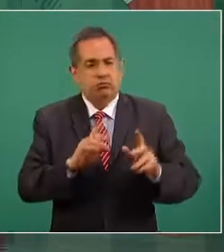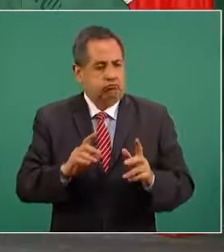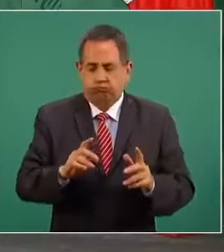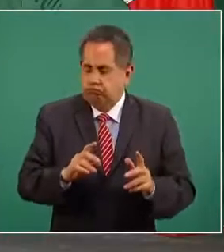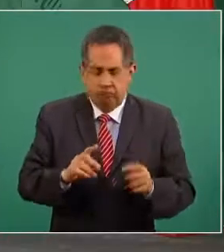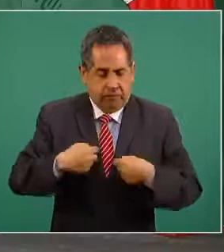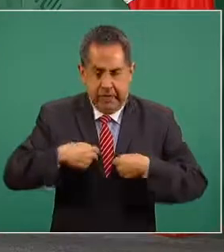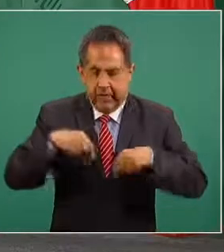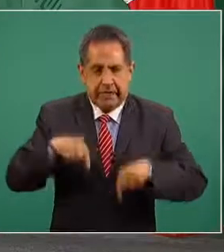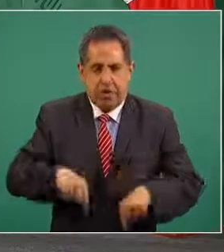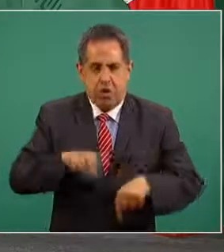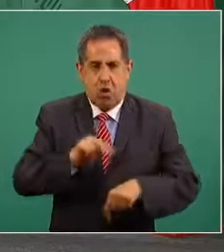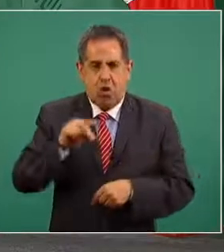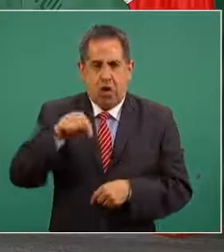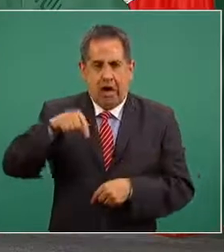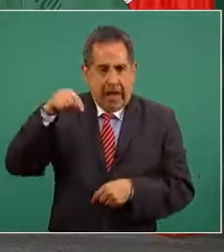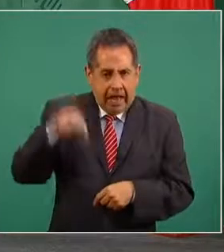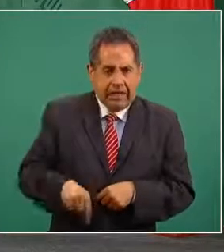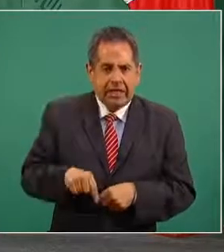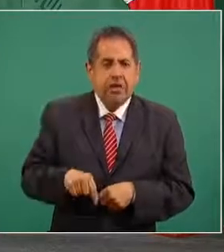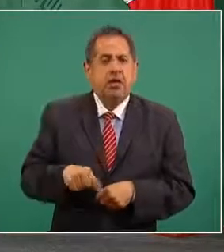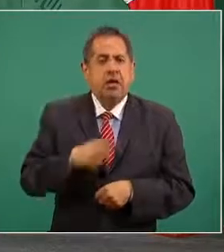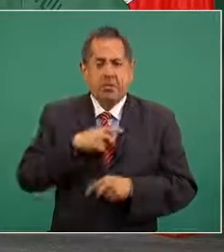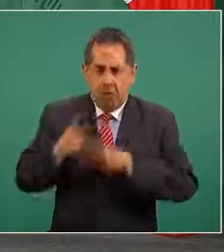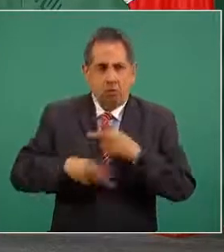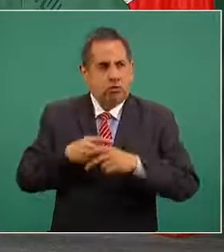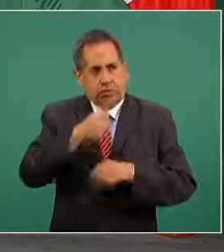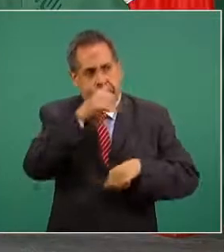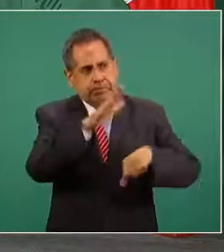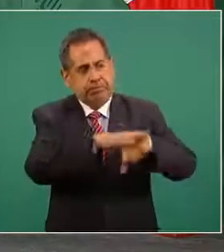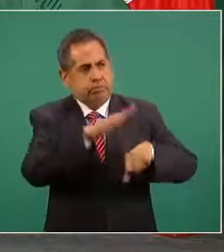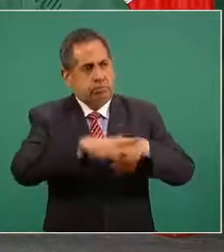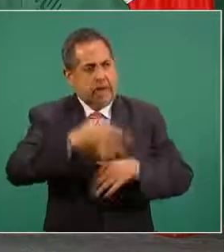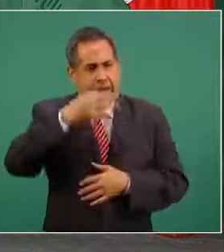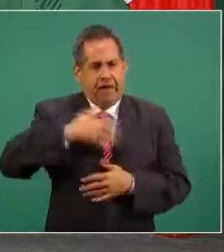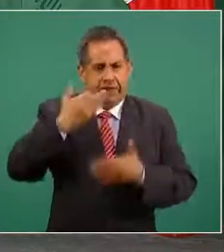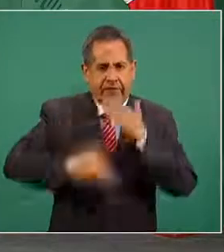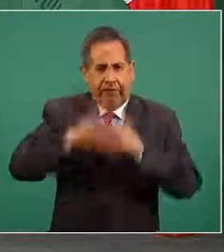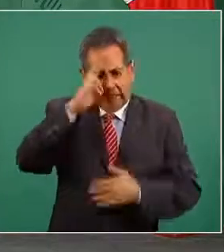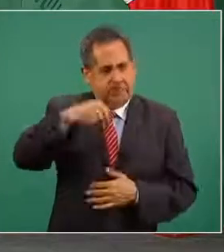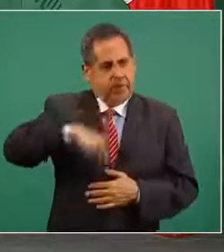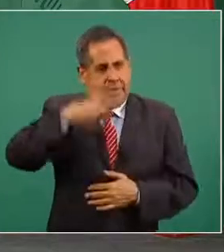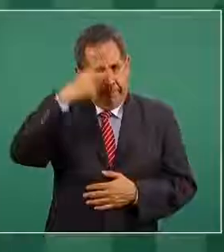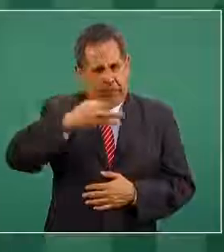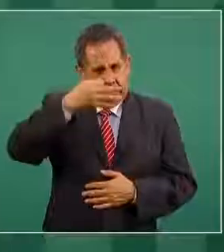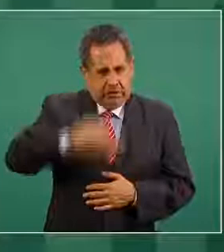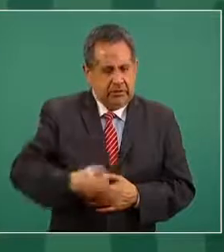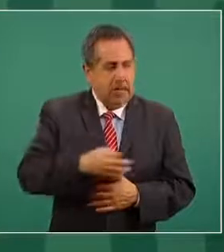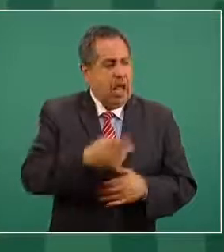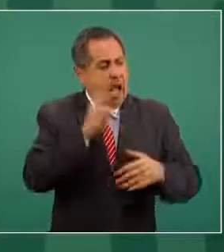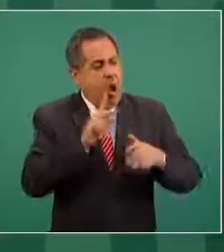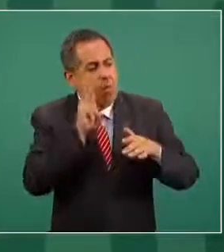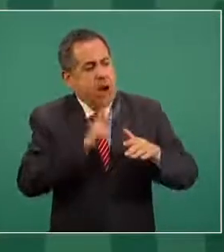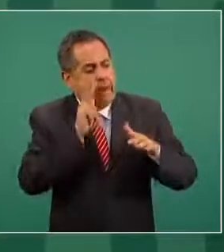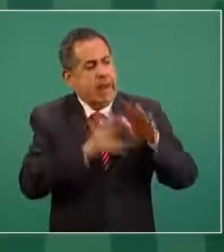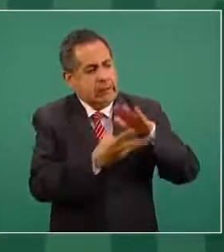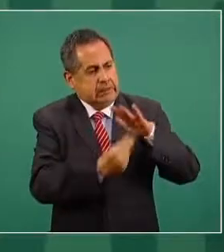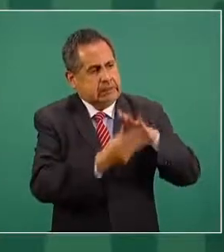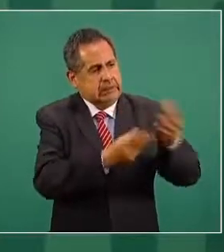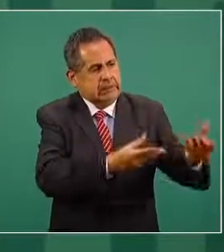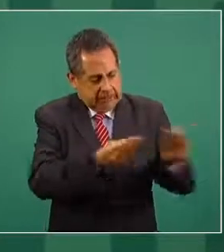No, aquí se dijo vamos a protestar porque esto es la dignidad de México y vamos a conseguir los testimonios y las pruebas